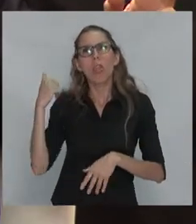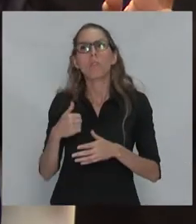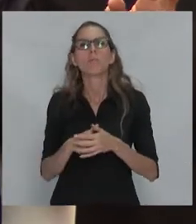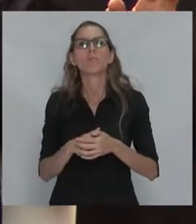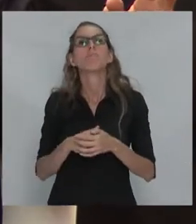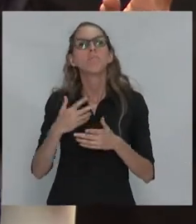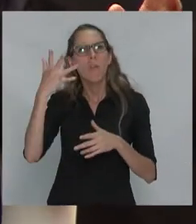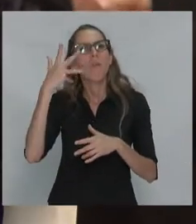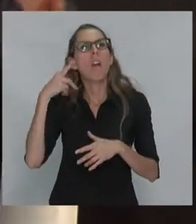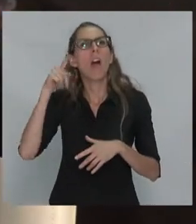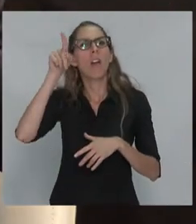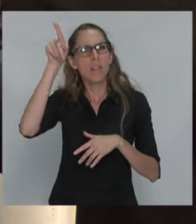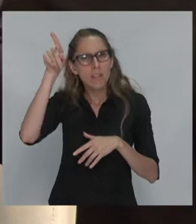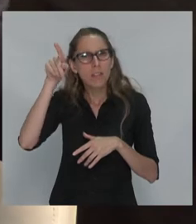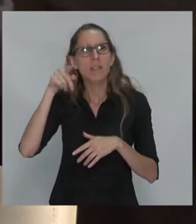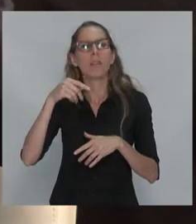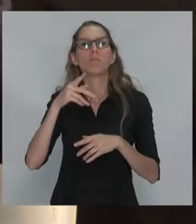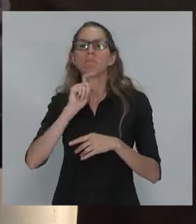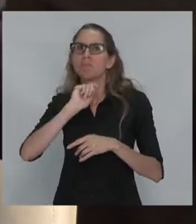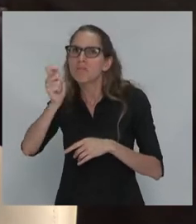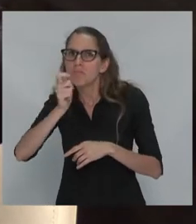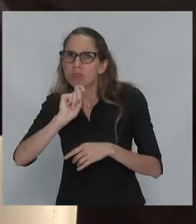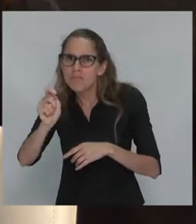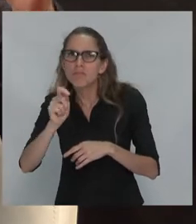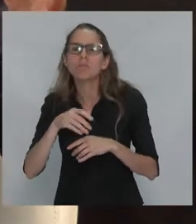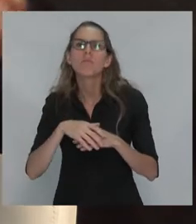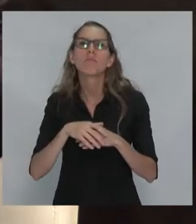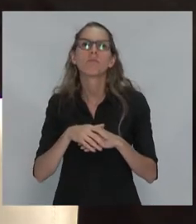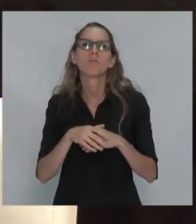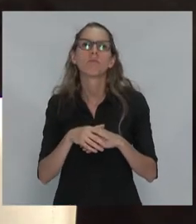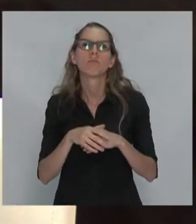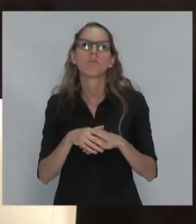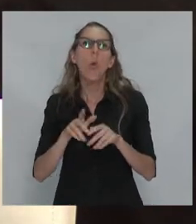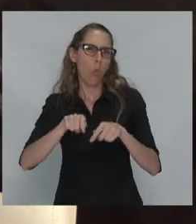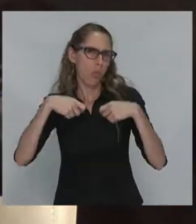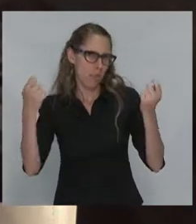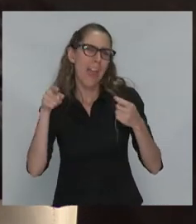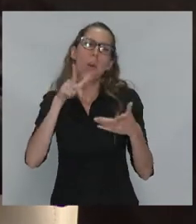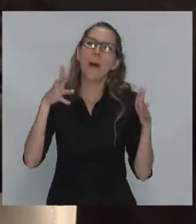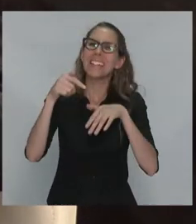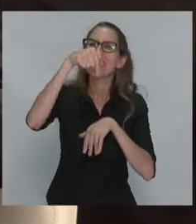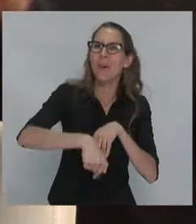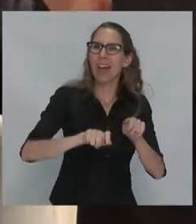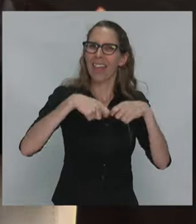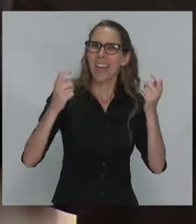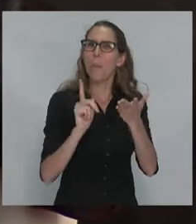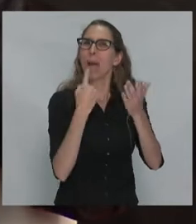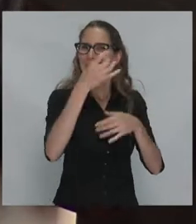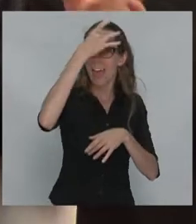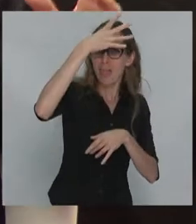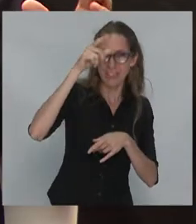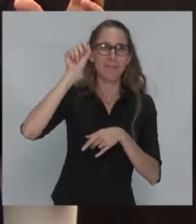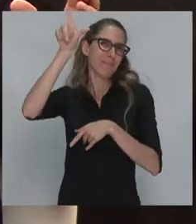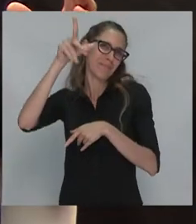estuve en la Francia para hacer una entrevista con el diario Liberación, que es un poco como Página 12, y hablé de eso.